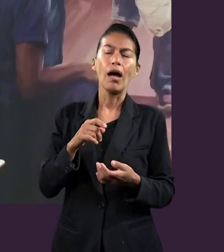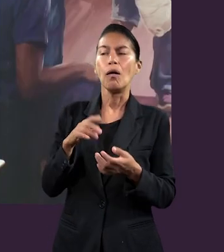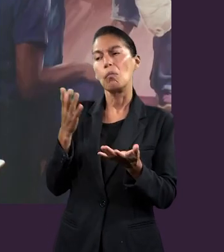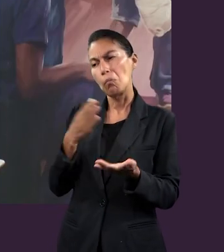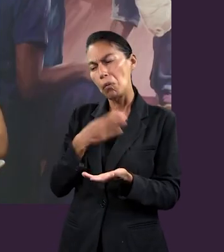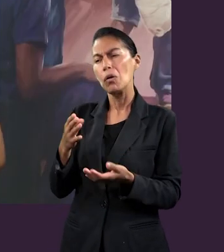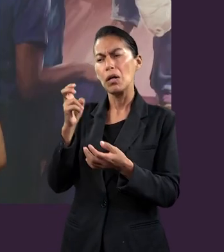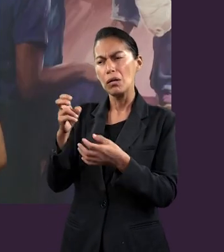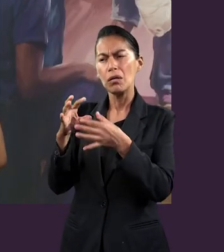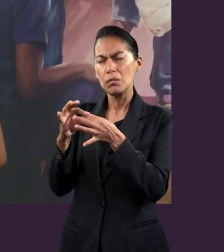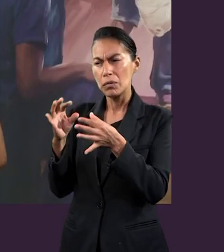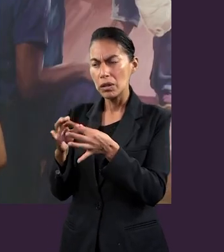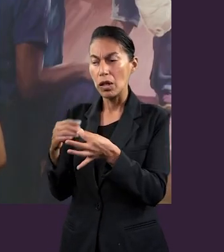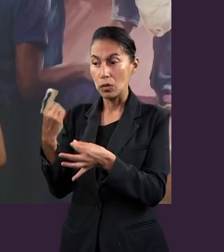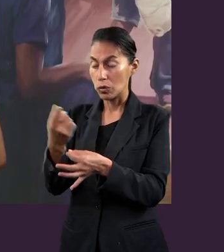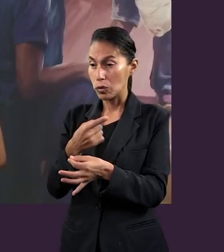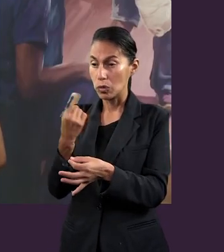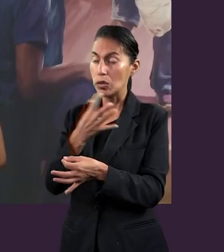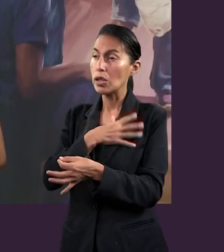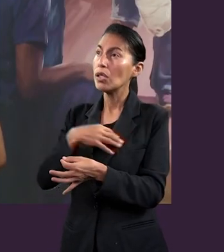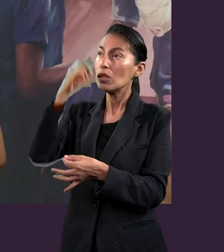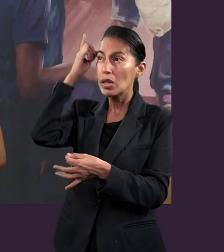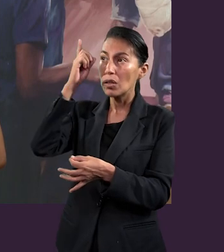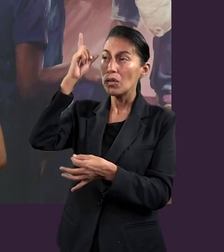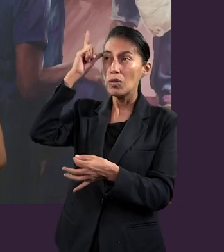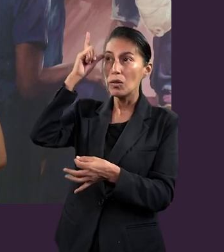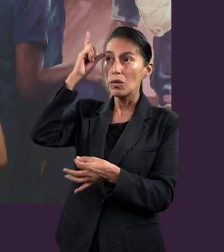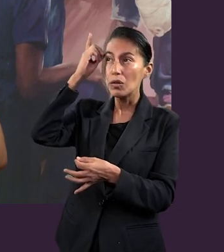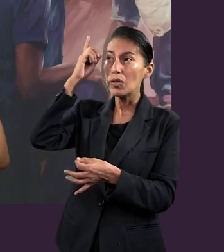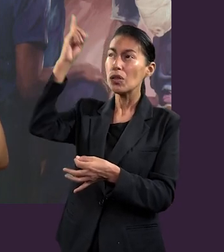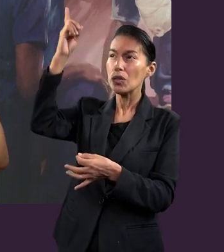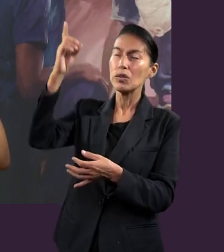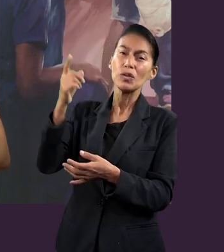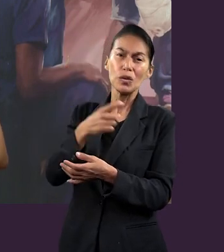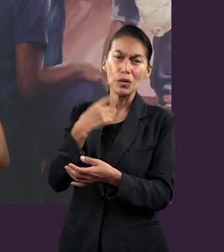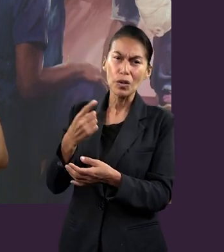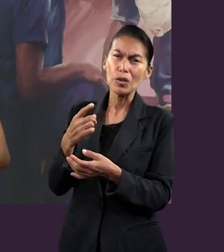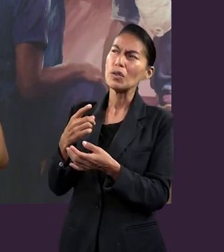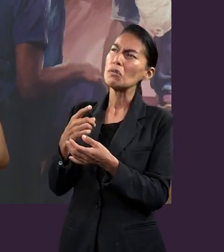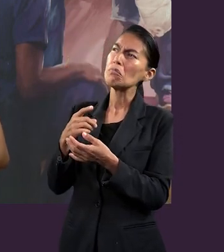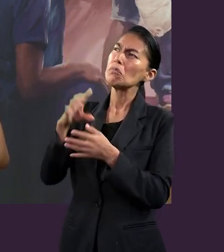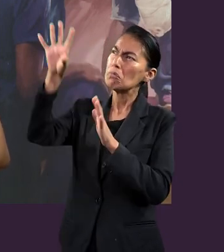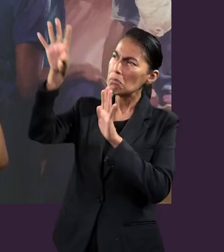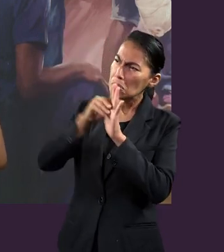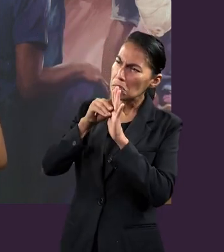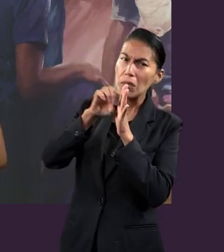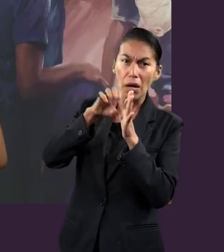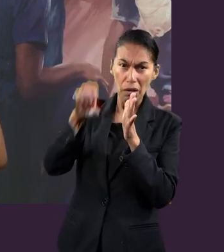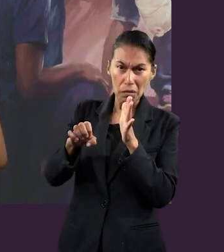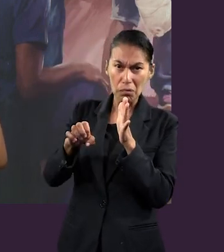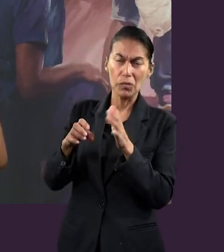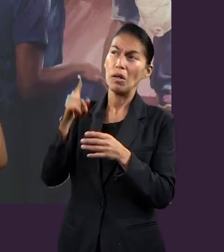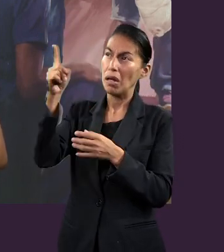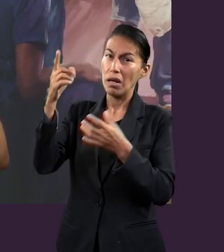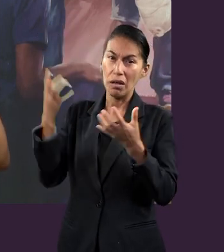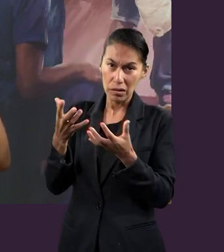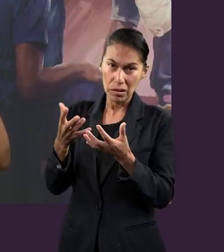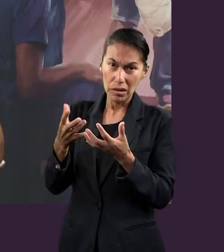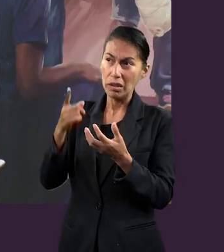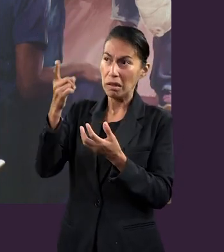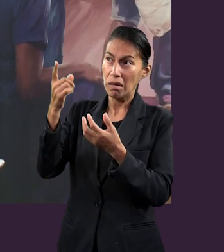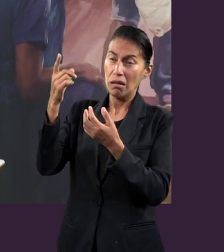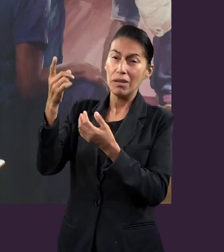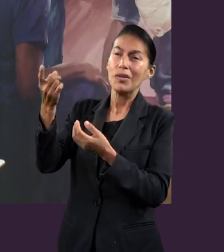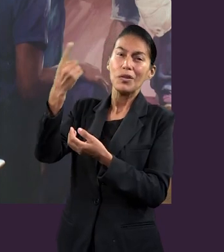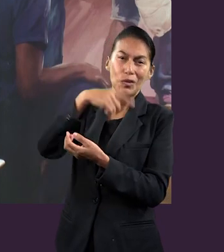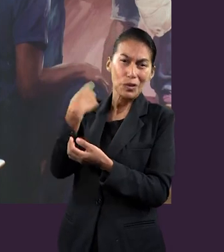habla sobre ser hijos de la luz, nos habla sobre vivir en la luz de Cristo, ser un espejo